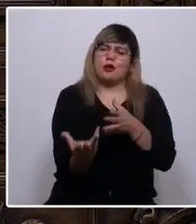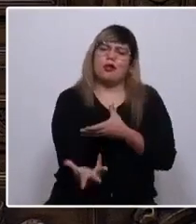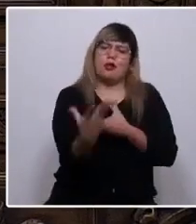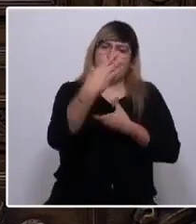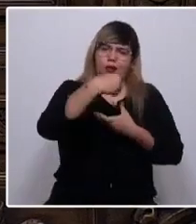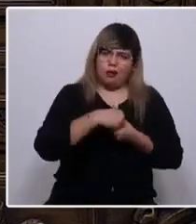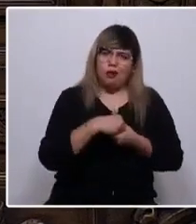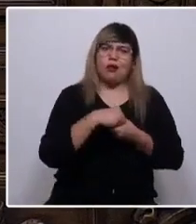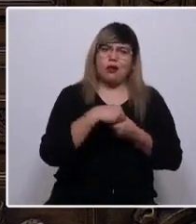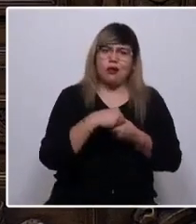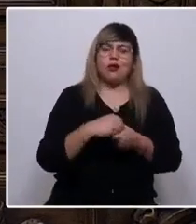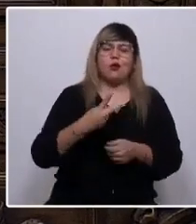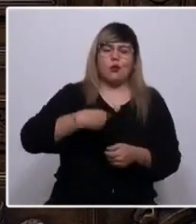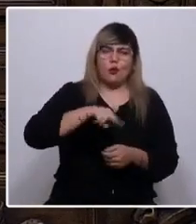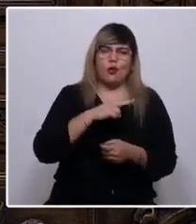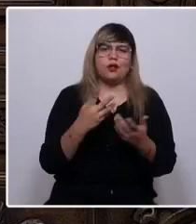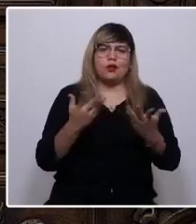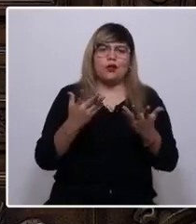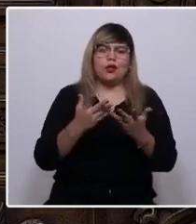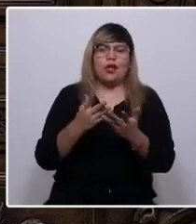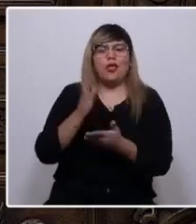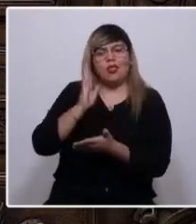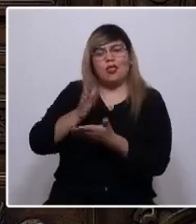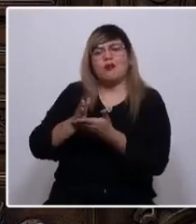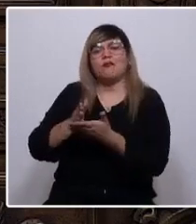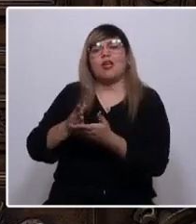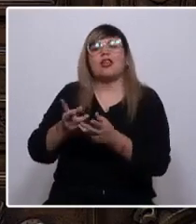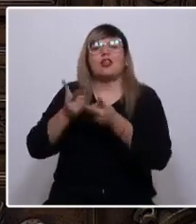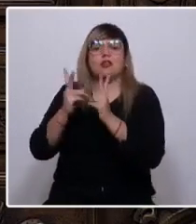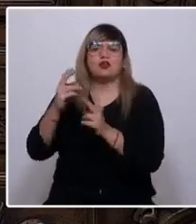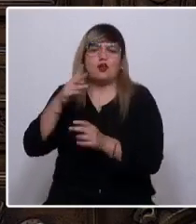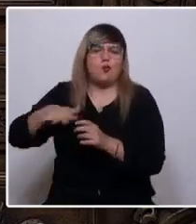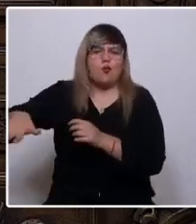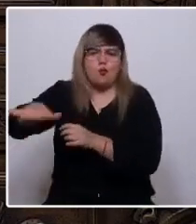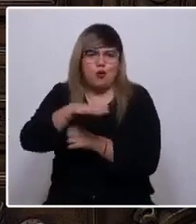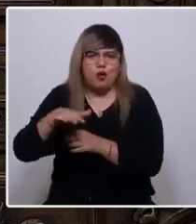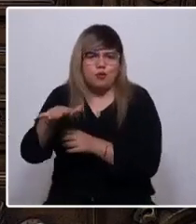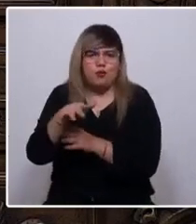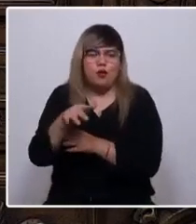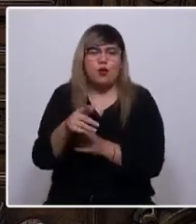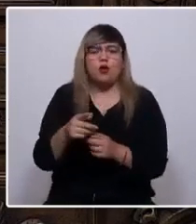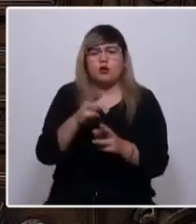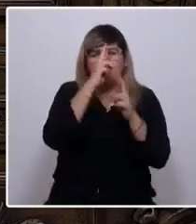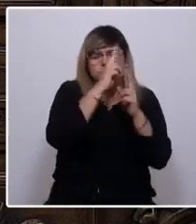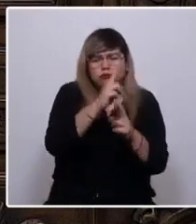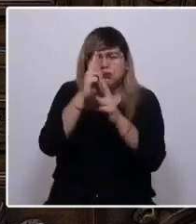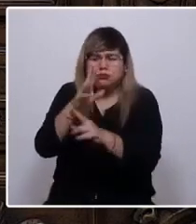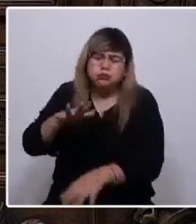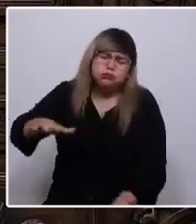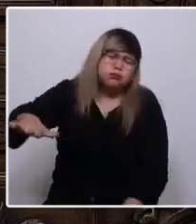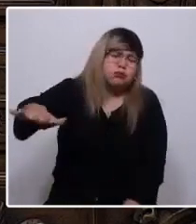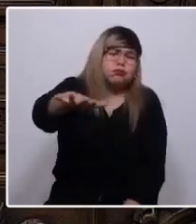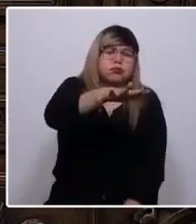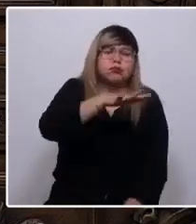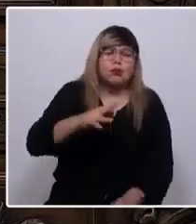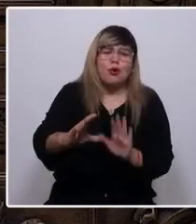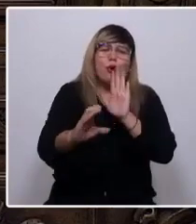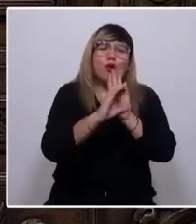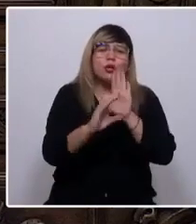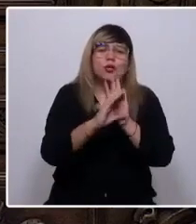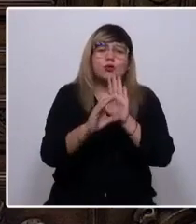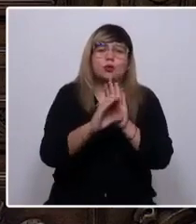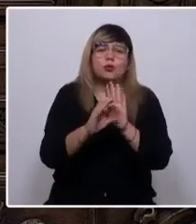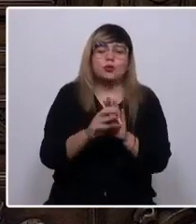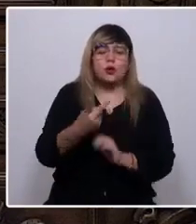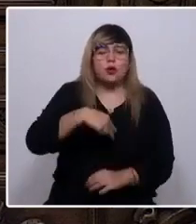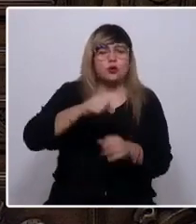cimentar nuestro devenir como pueblos. Una Constitución que nos respete a todas y todos. Una Constitución en la que